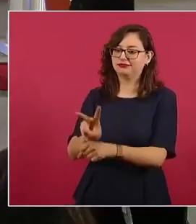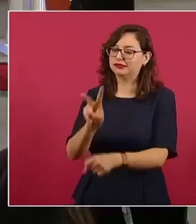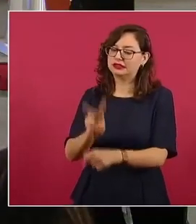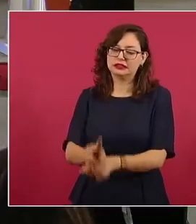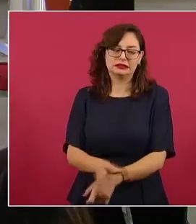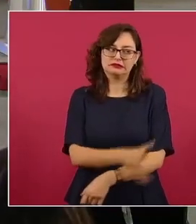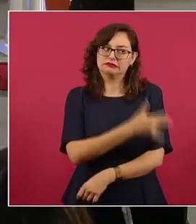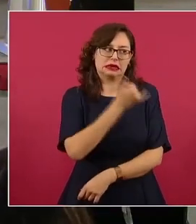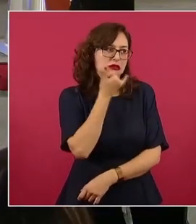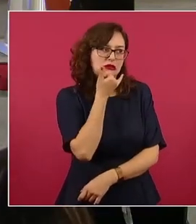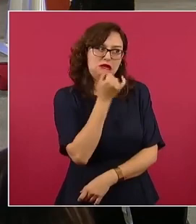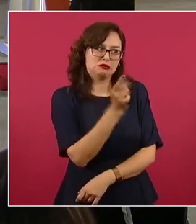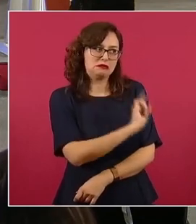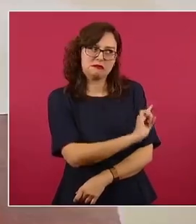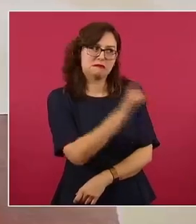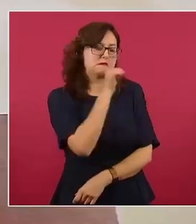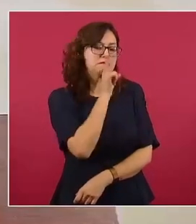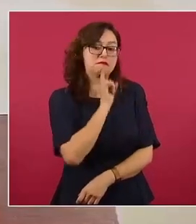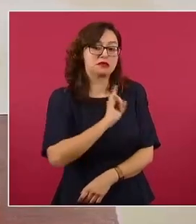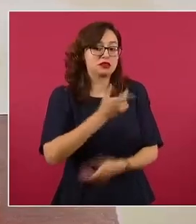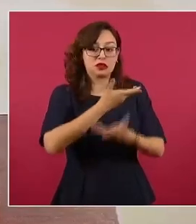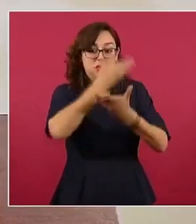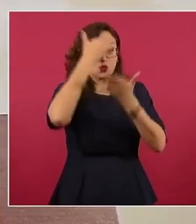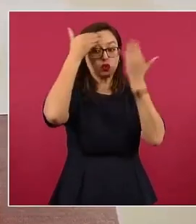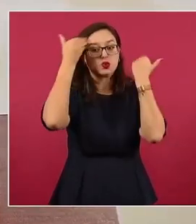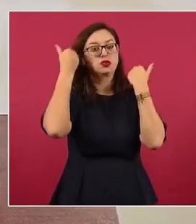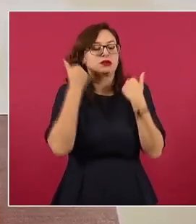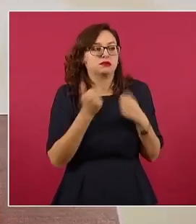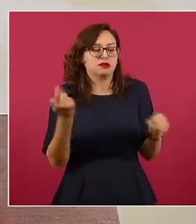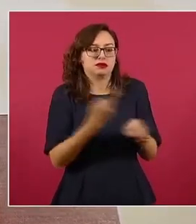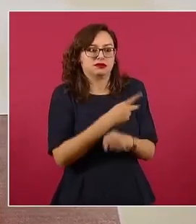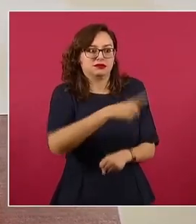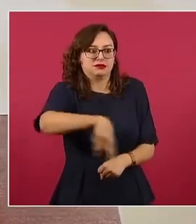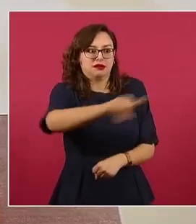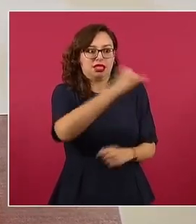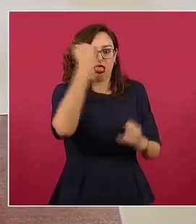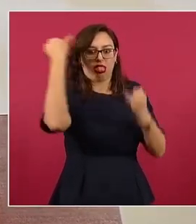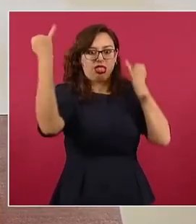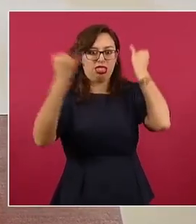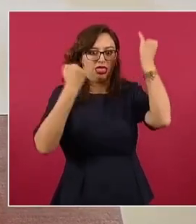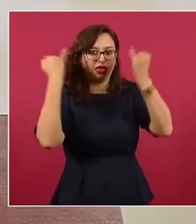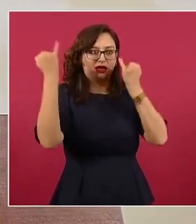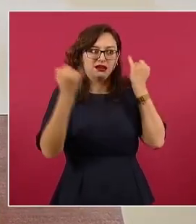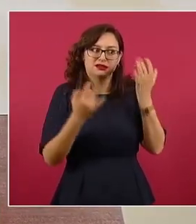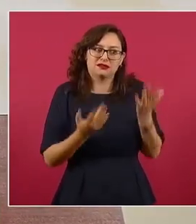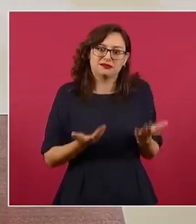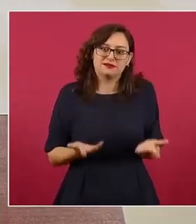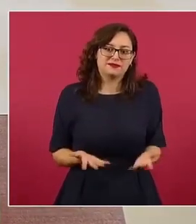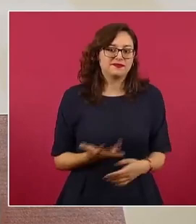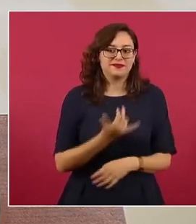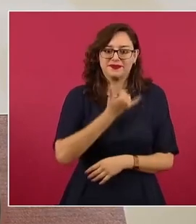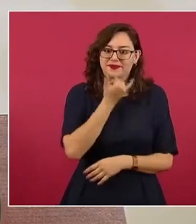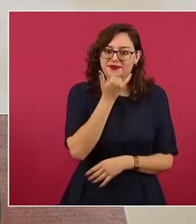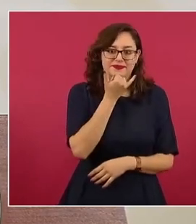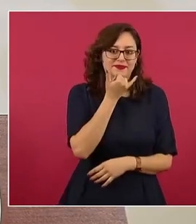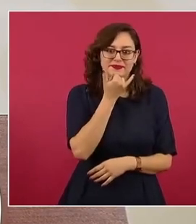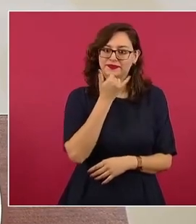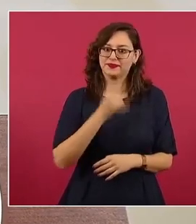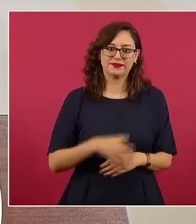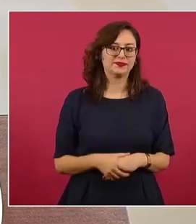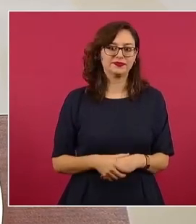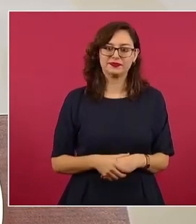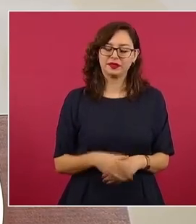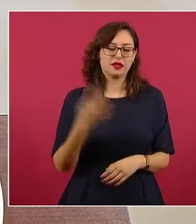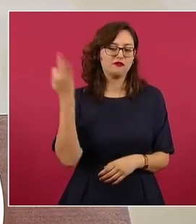que, pues, no sé qué les pasa a estas personas, pero, pues, como decía el señor presidente, pues, es